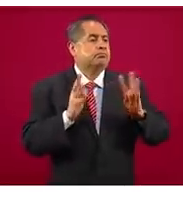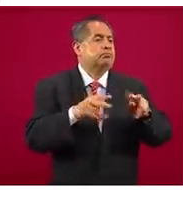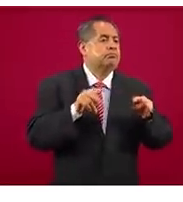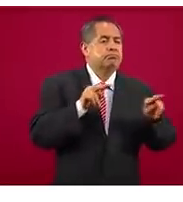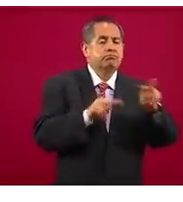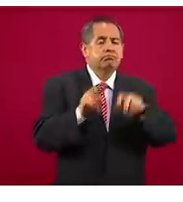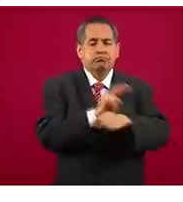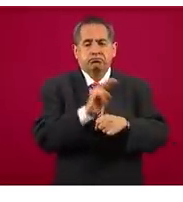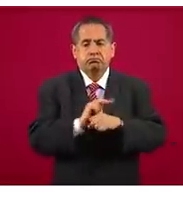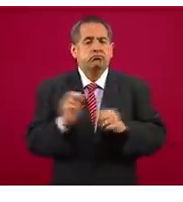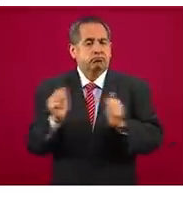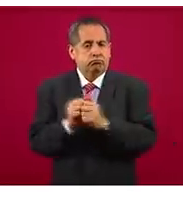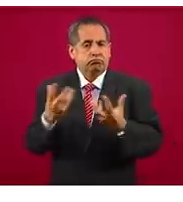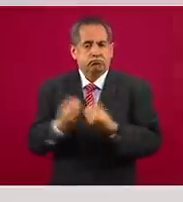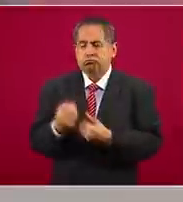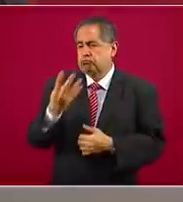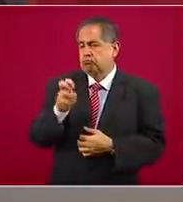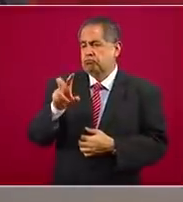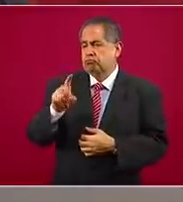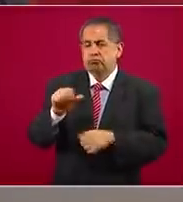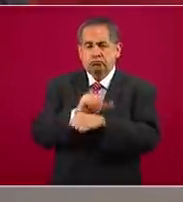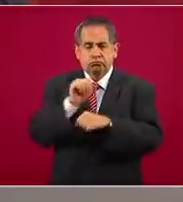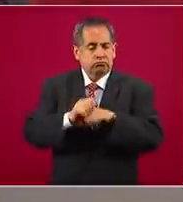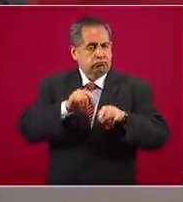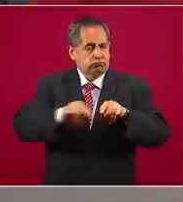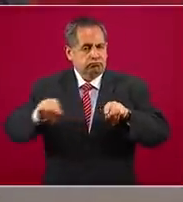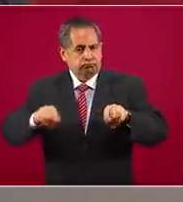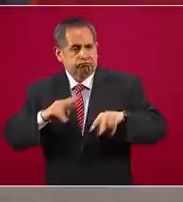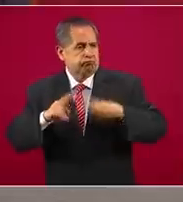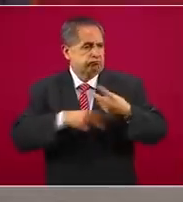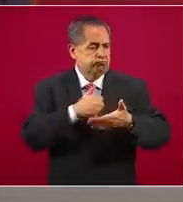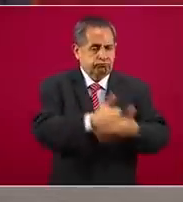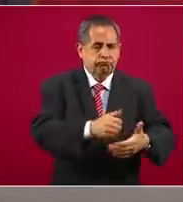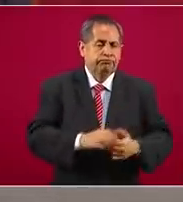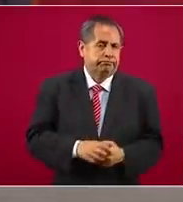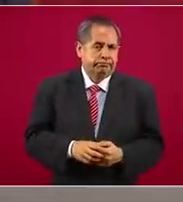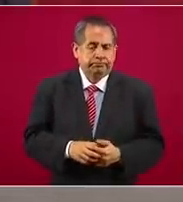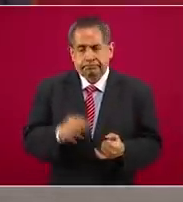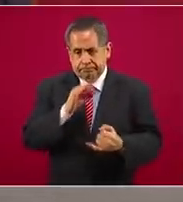430 vehículos. Adelante. Por último,